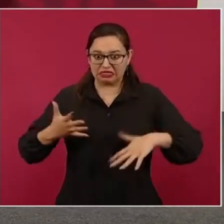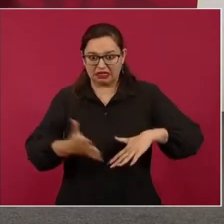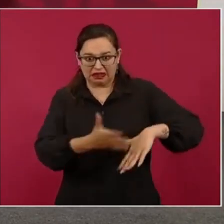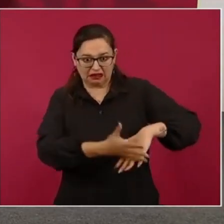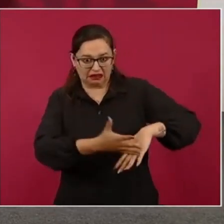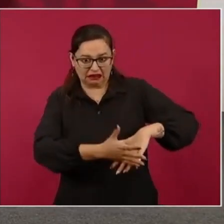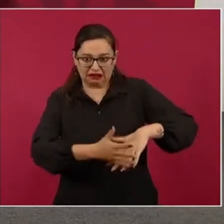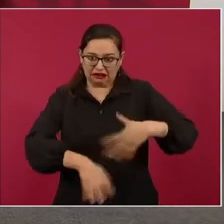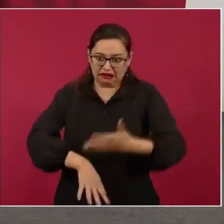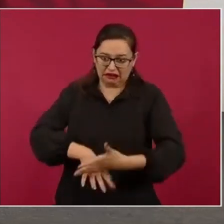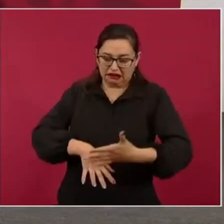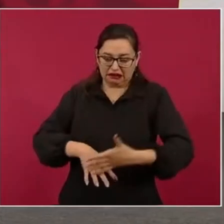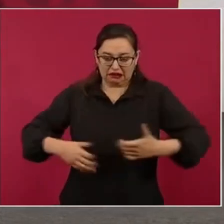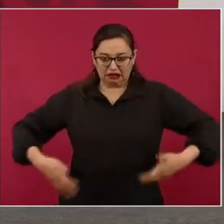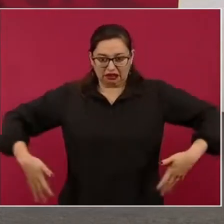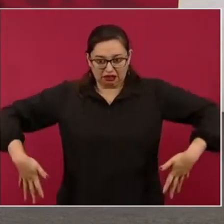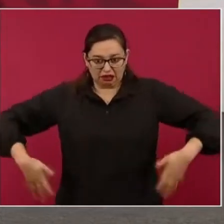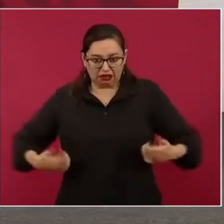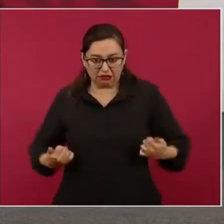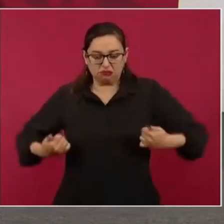grande y todo,